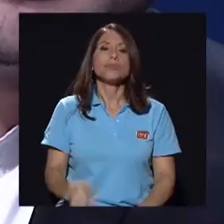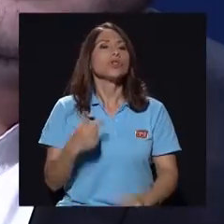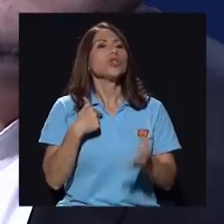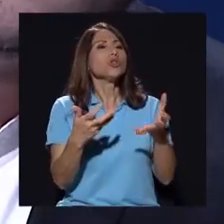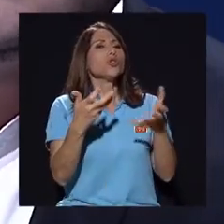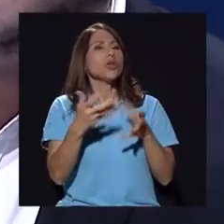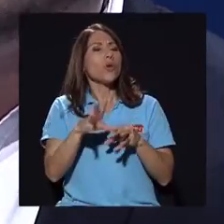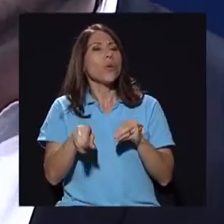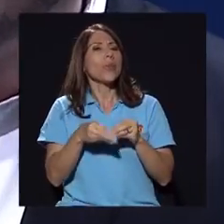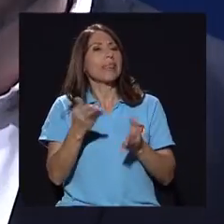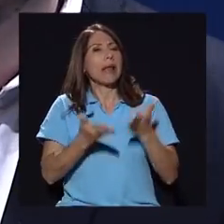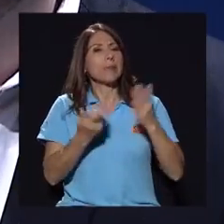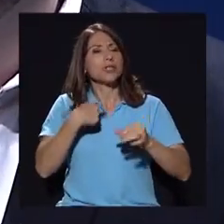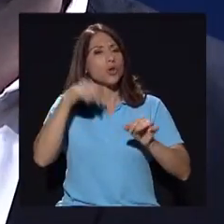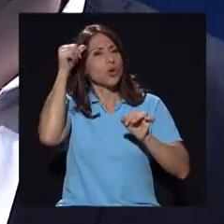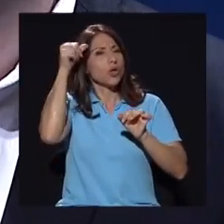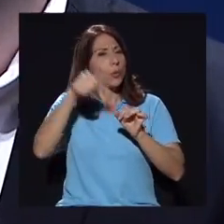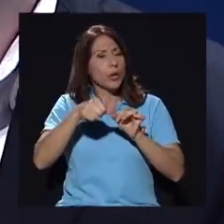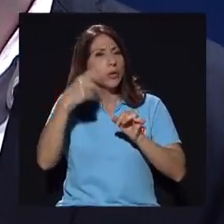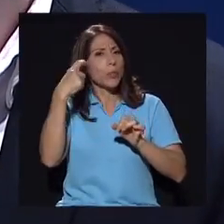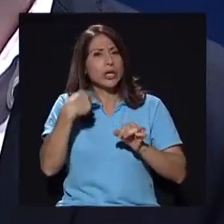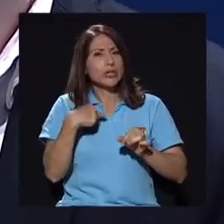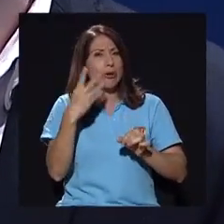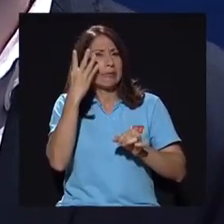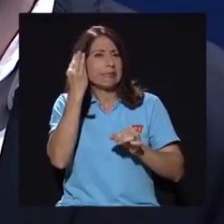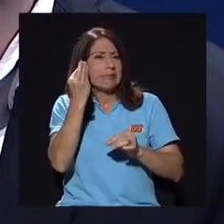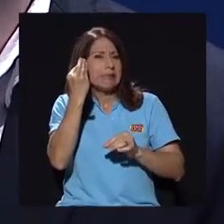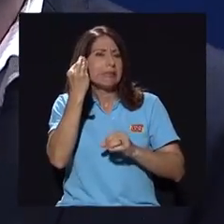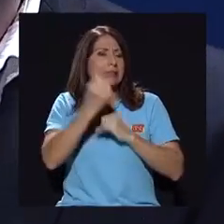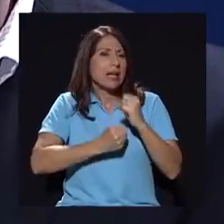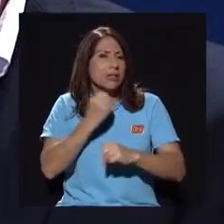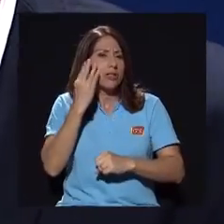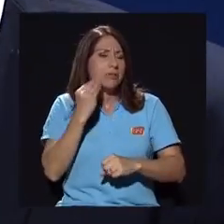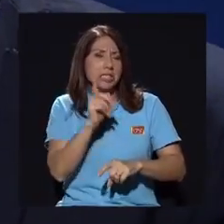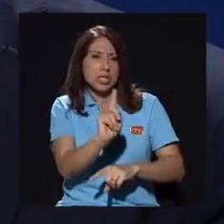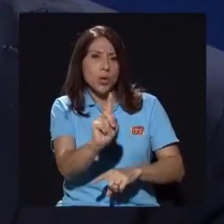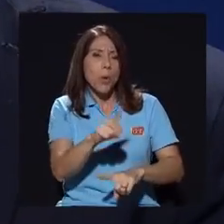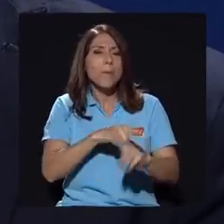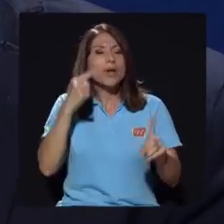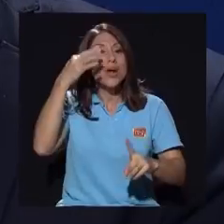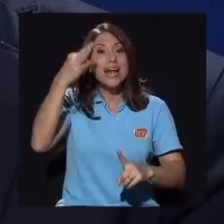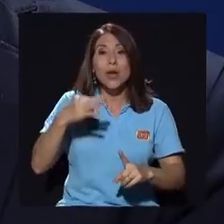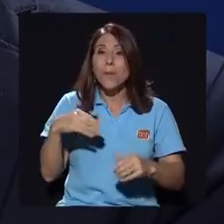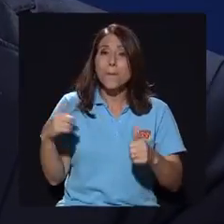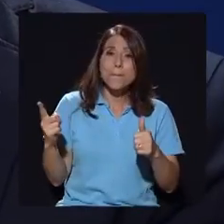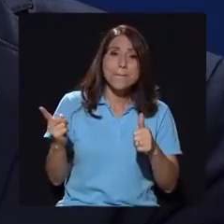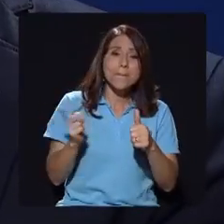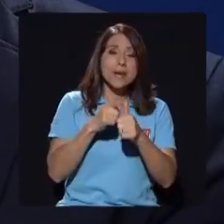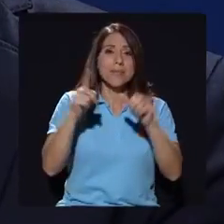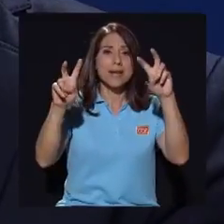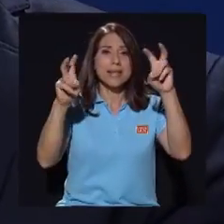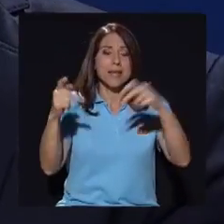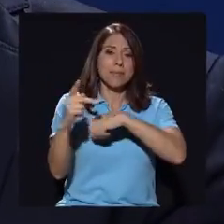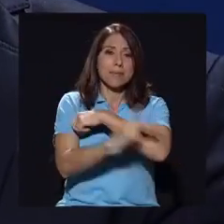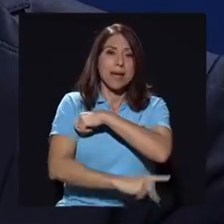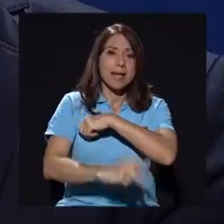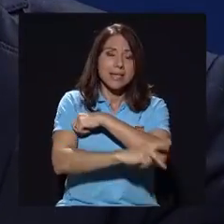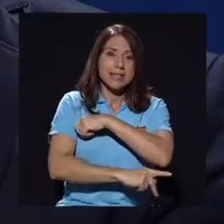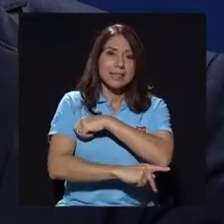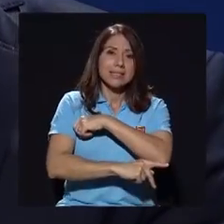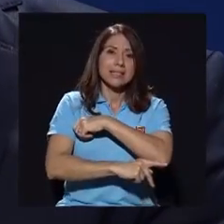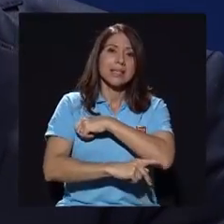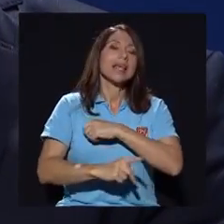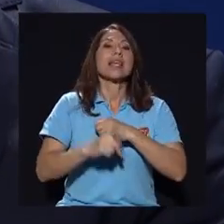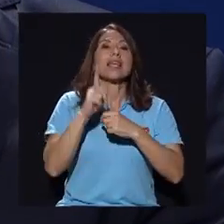tal vez no lo recuerdo porque no tengo tantísimos años de experiencia, pero me parece que es el primer gran tema país que evoluciona en una